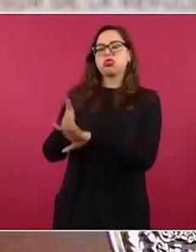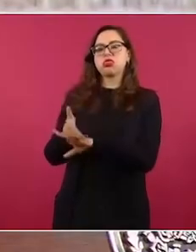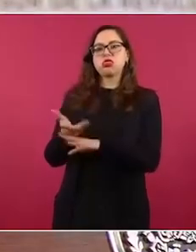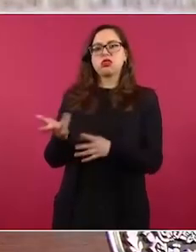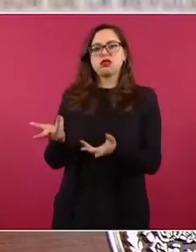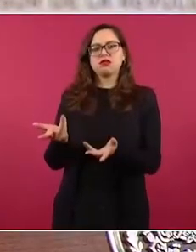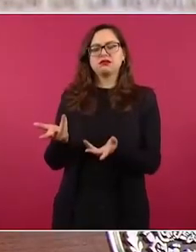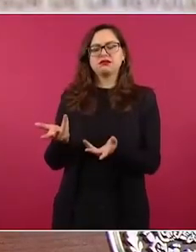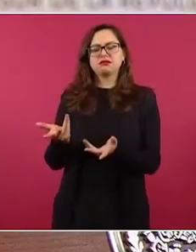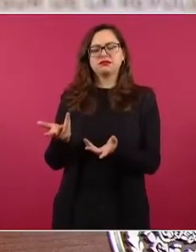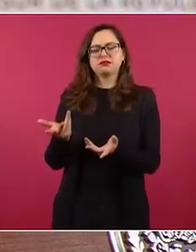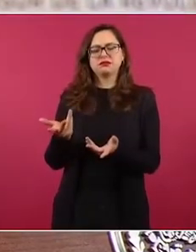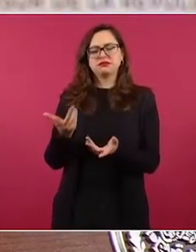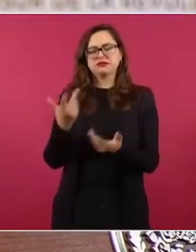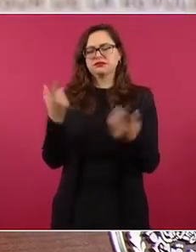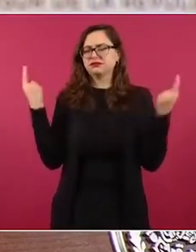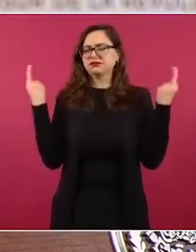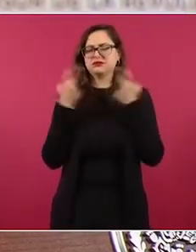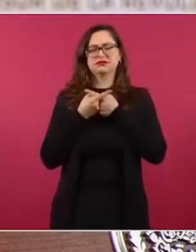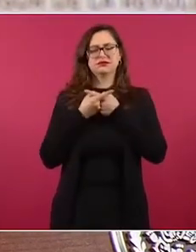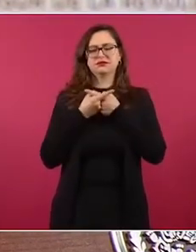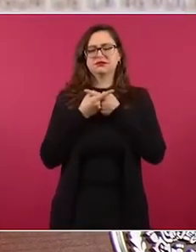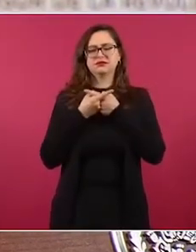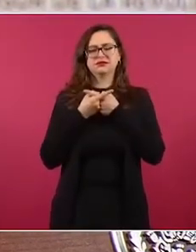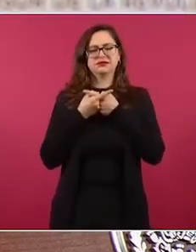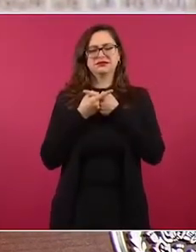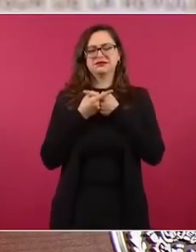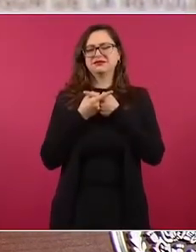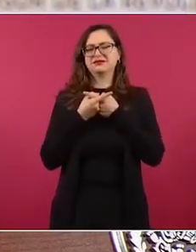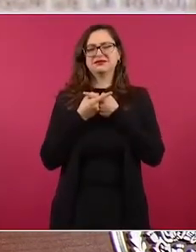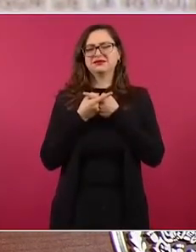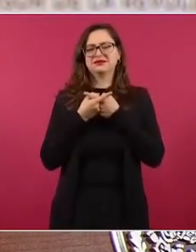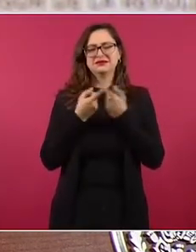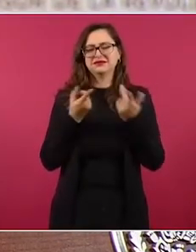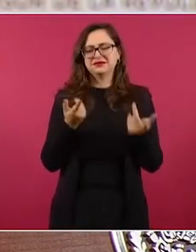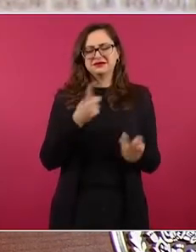Es hipocresía vil. Sí.